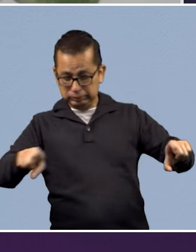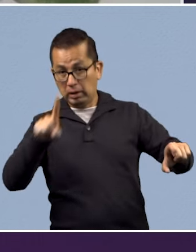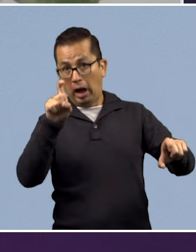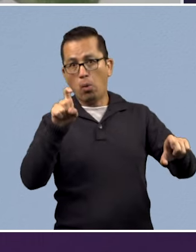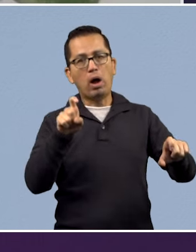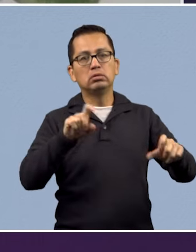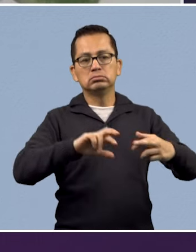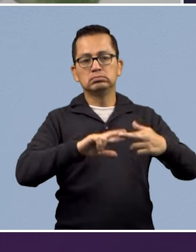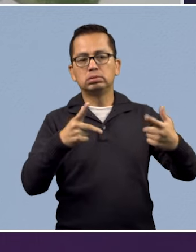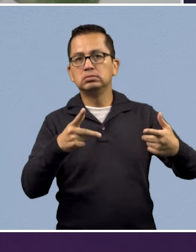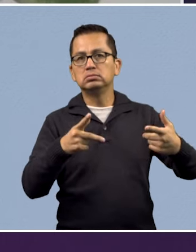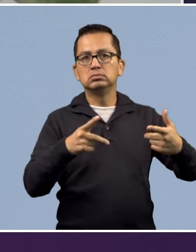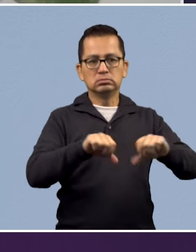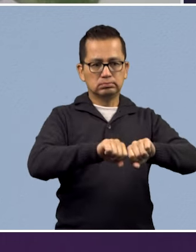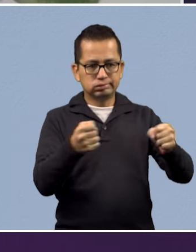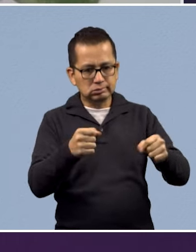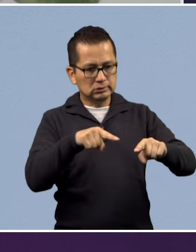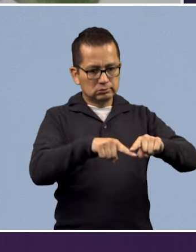reparar.